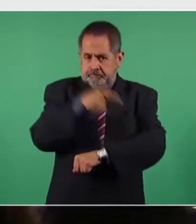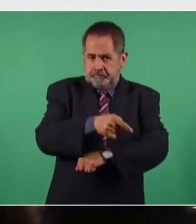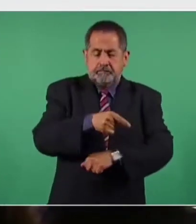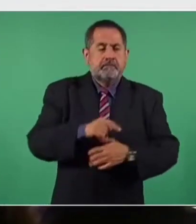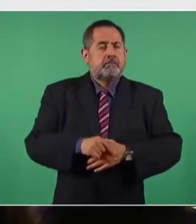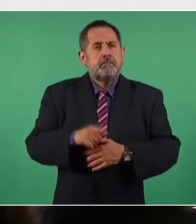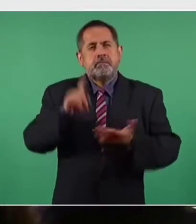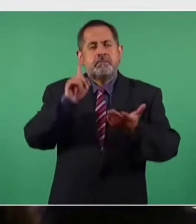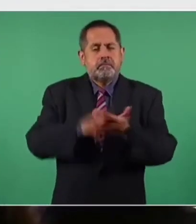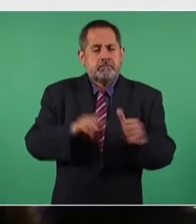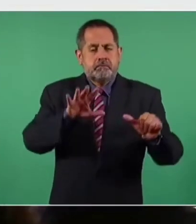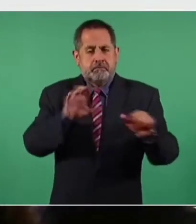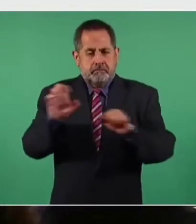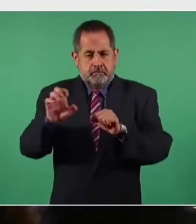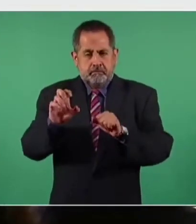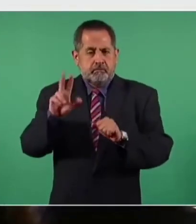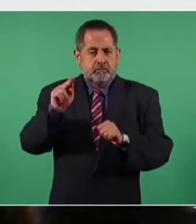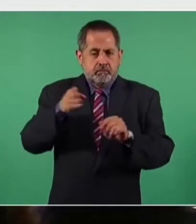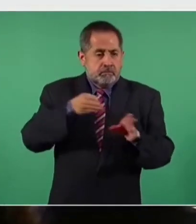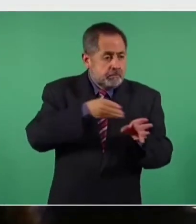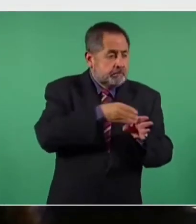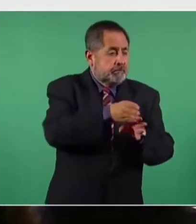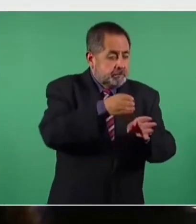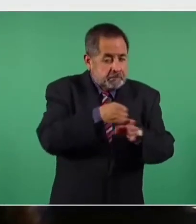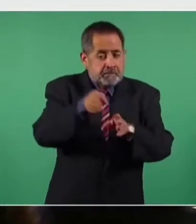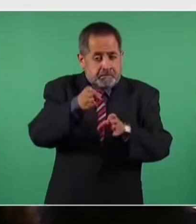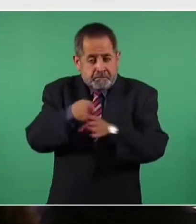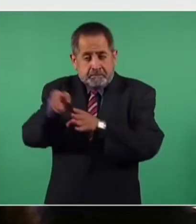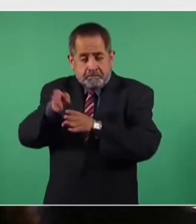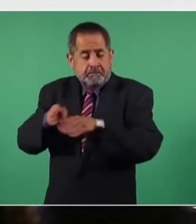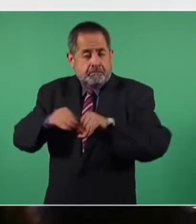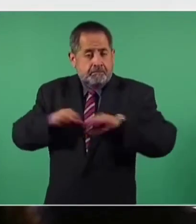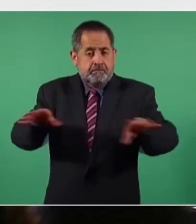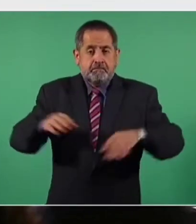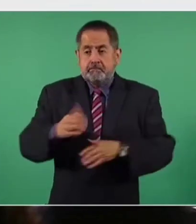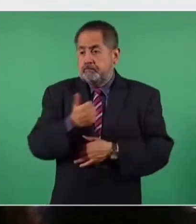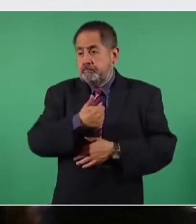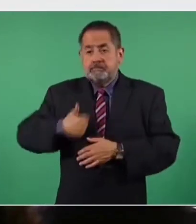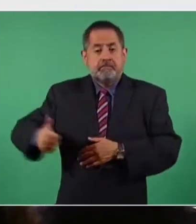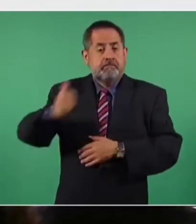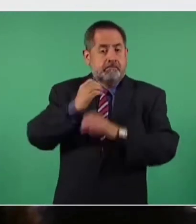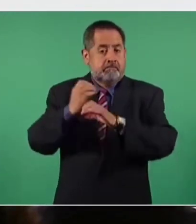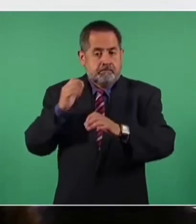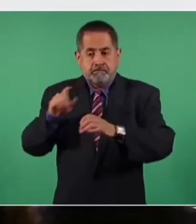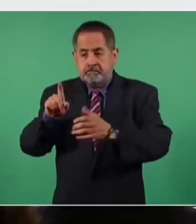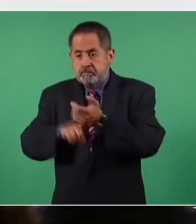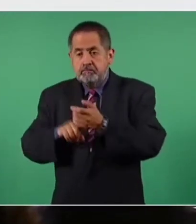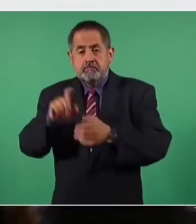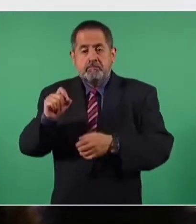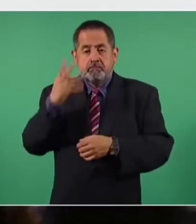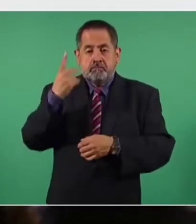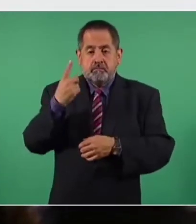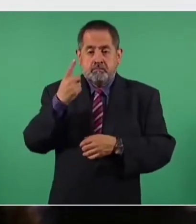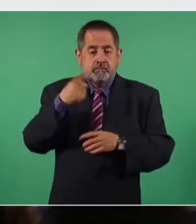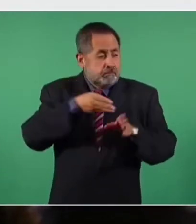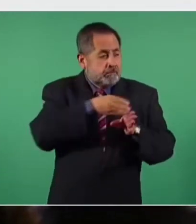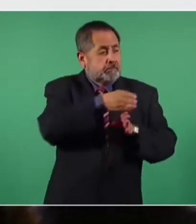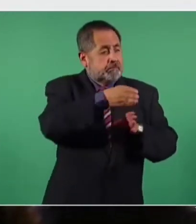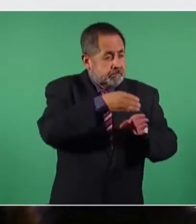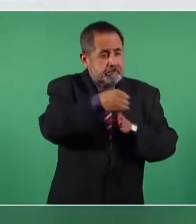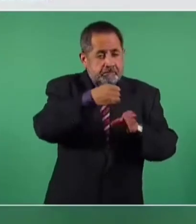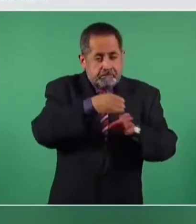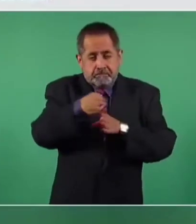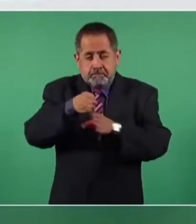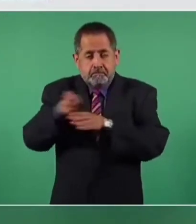.680 rutas. Cada camioneta de reparto tendrá 24 rutas al mes, con lo que vamos a poder atender